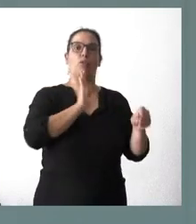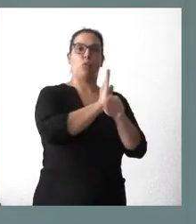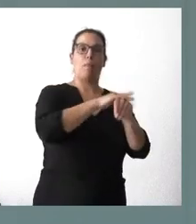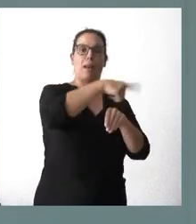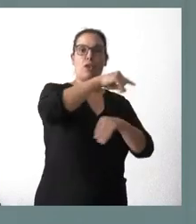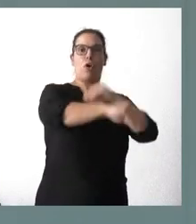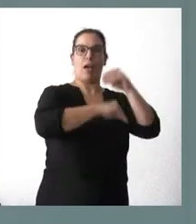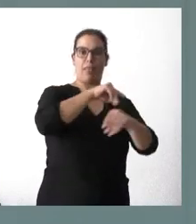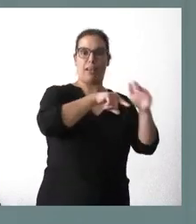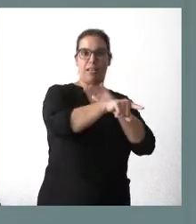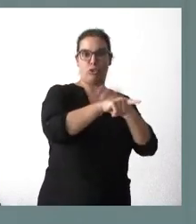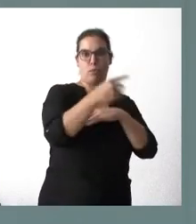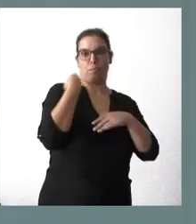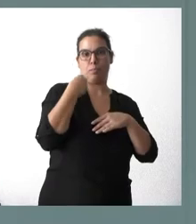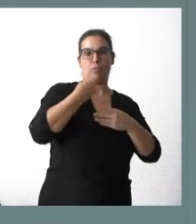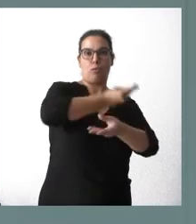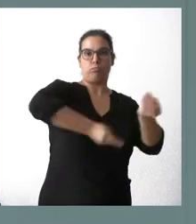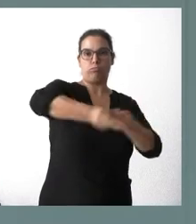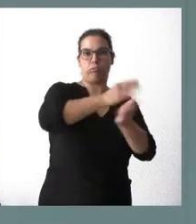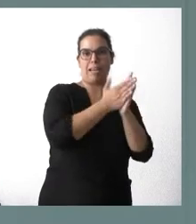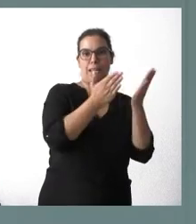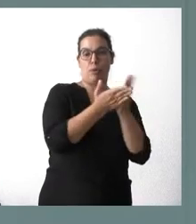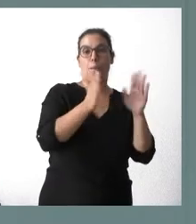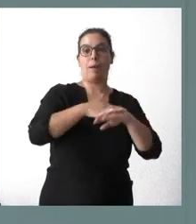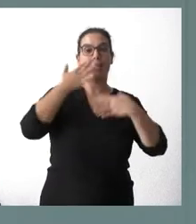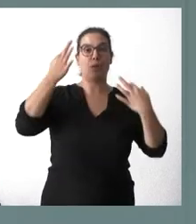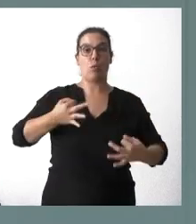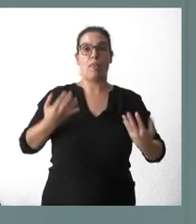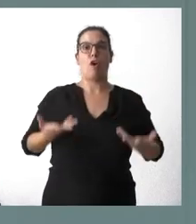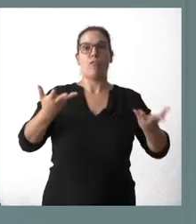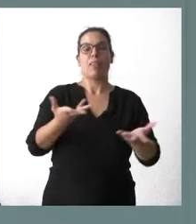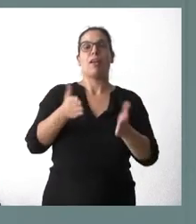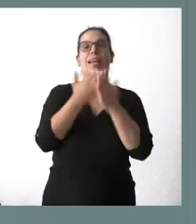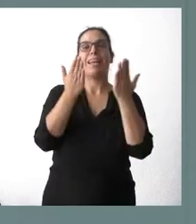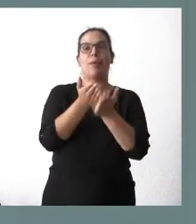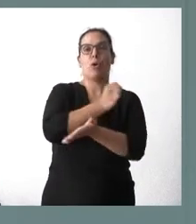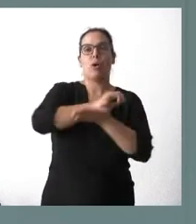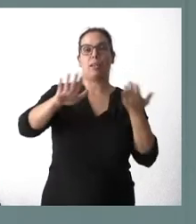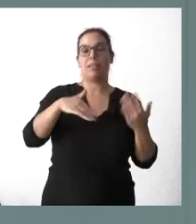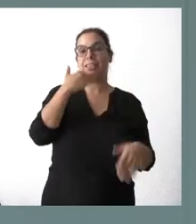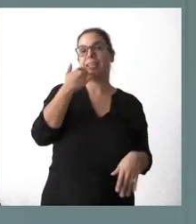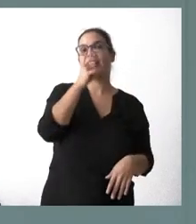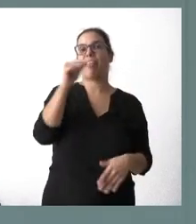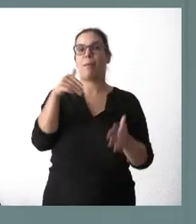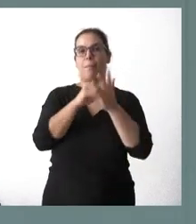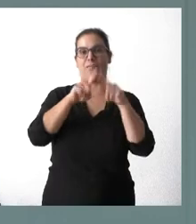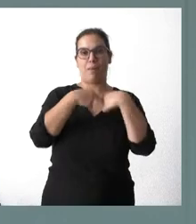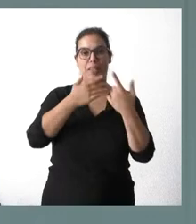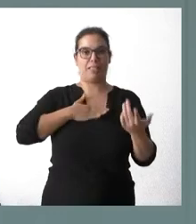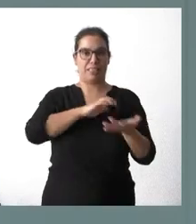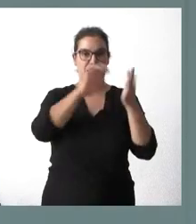puedan llevar a cabo. Esto nos va a permitir garantizar la gratuidad de libros de textos en torno a 100.000 familias de Castilla y León,